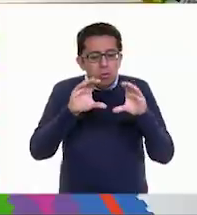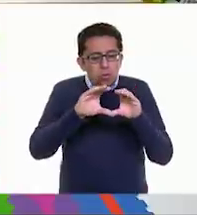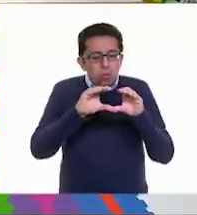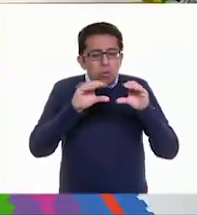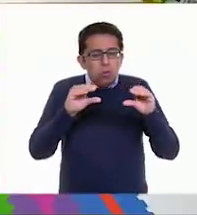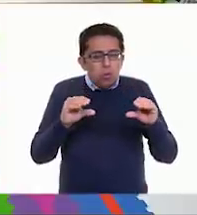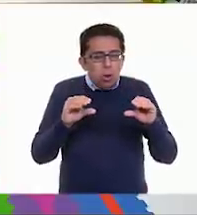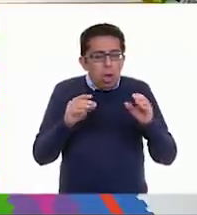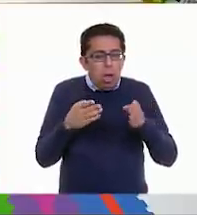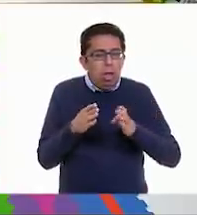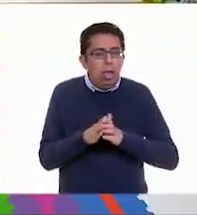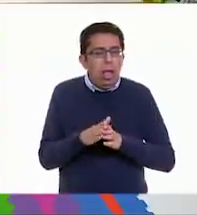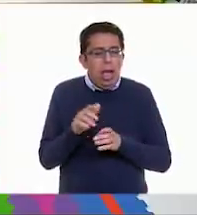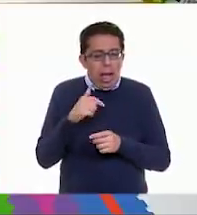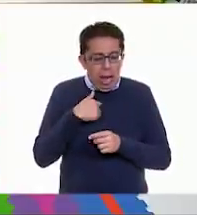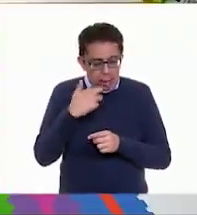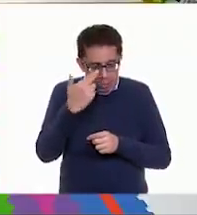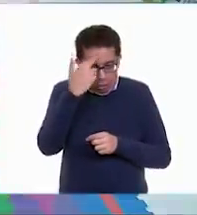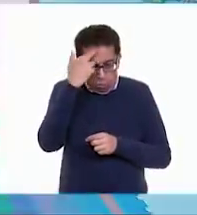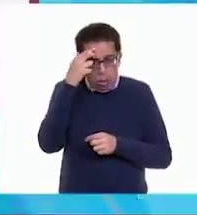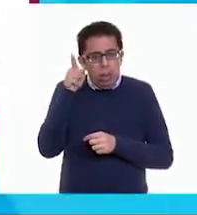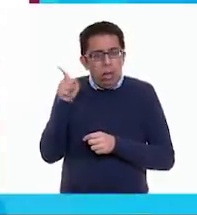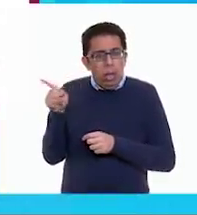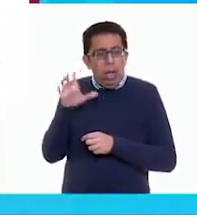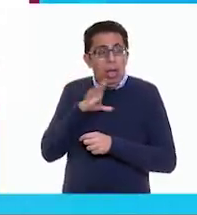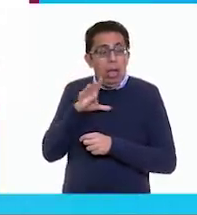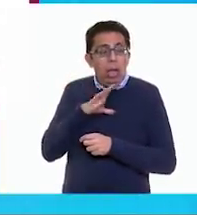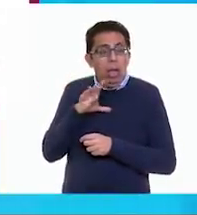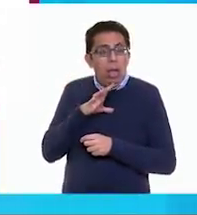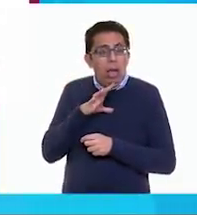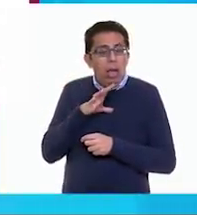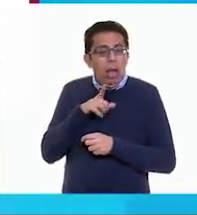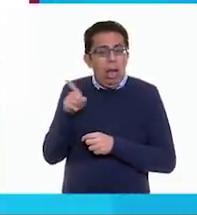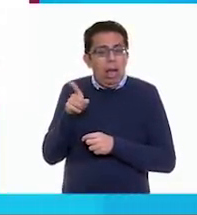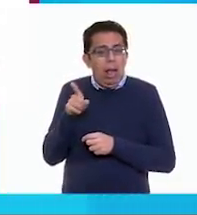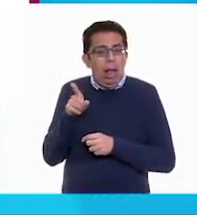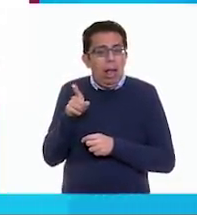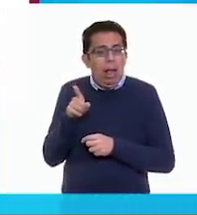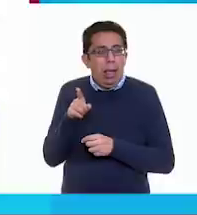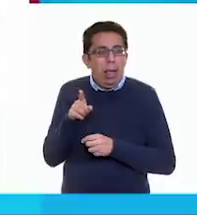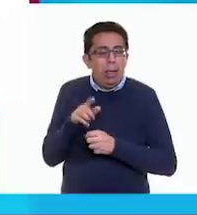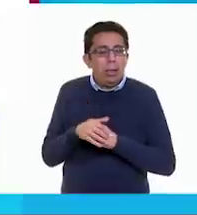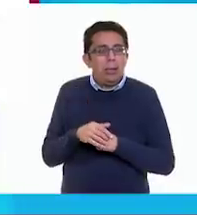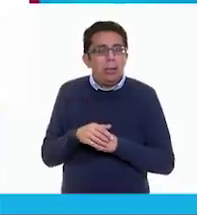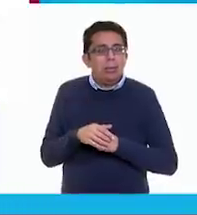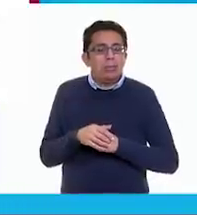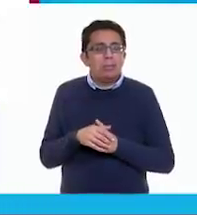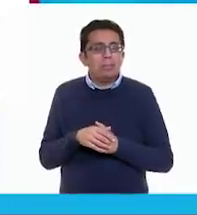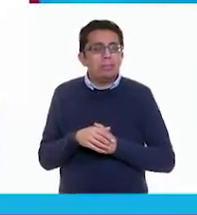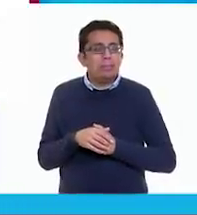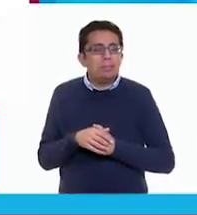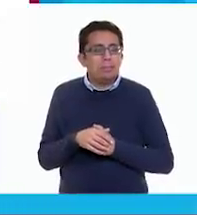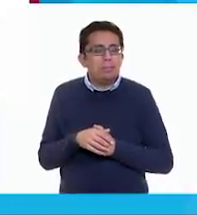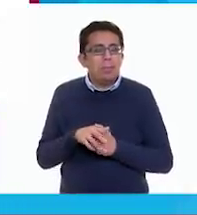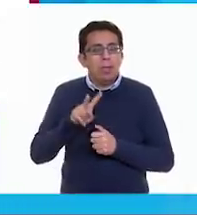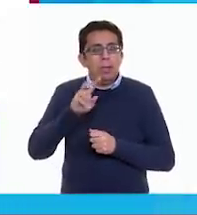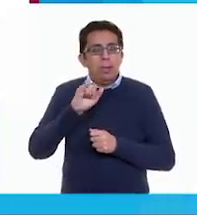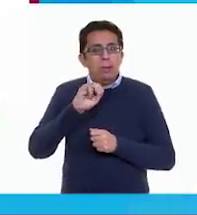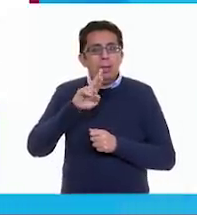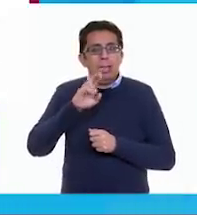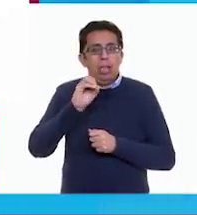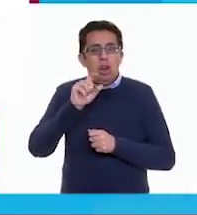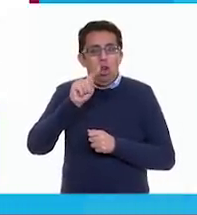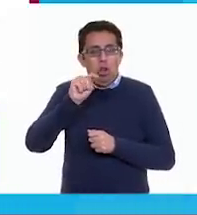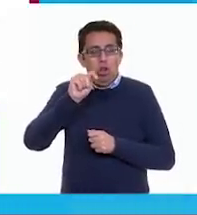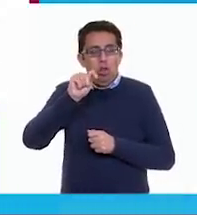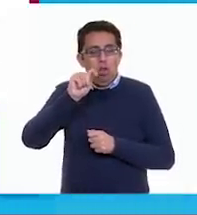que estaba aquí? Aquí, donde me mandó mi tía. Virote. Virote. Muy bien. está. Y